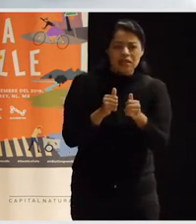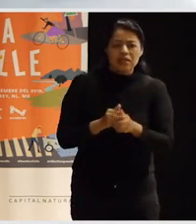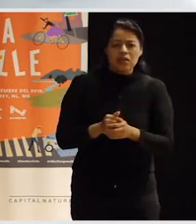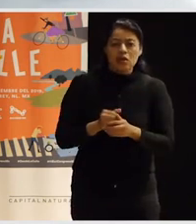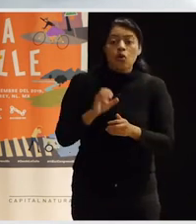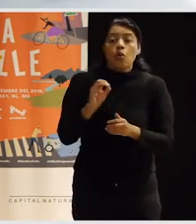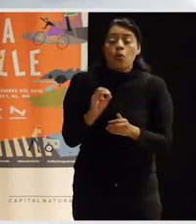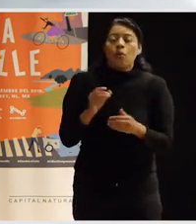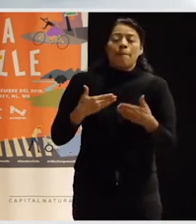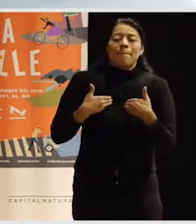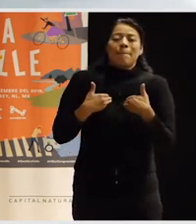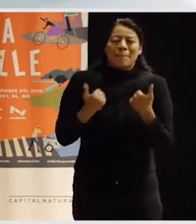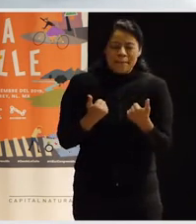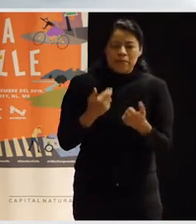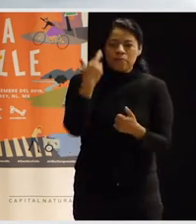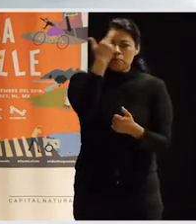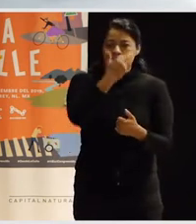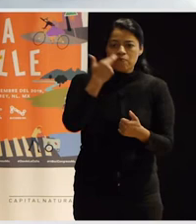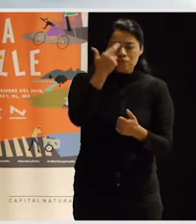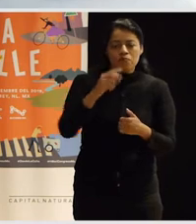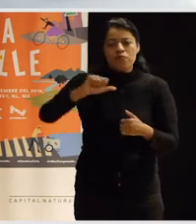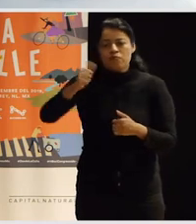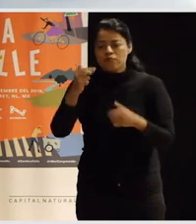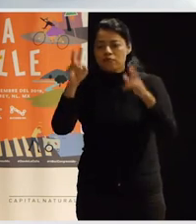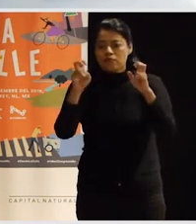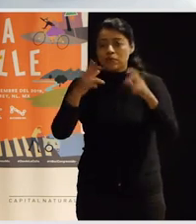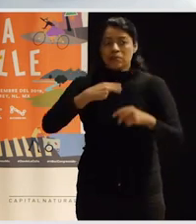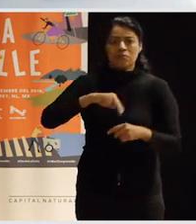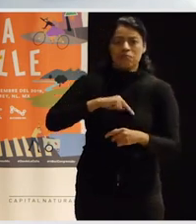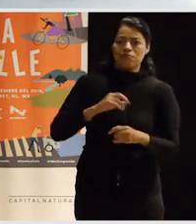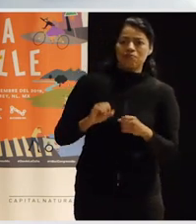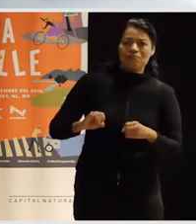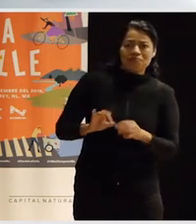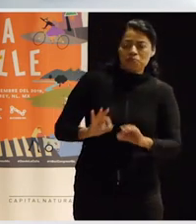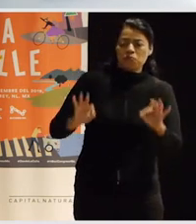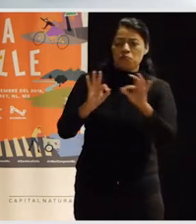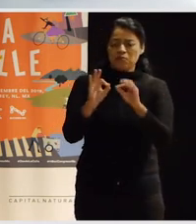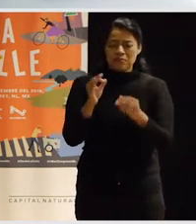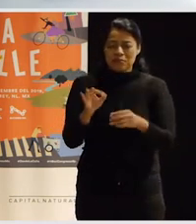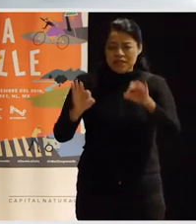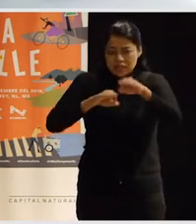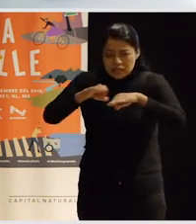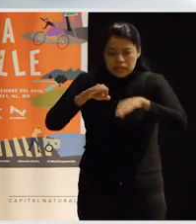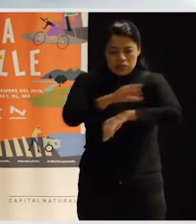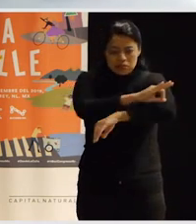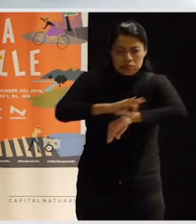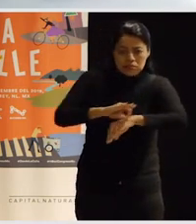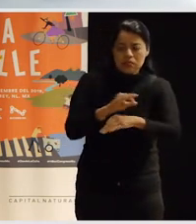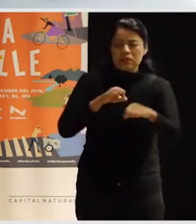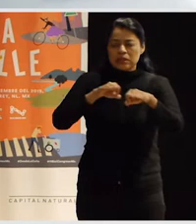entender o para analizar otras cuestiones que nos parecía que eran fundamentales para poder trabajar en arquitectura o trabajar en urbanismo realmente